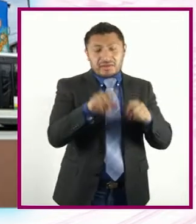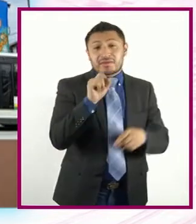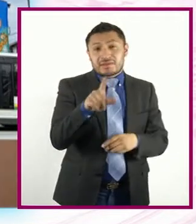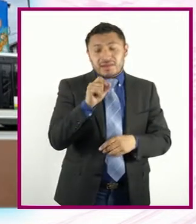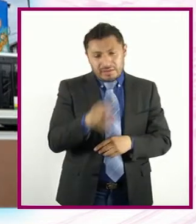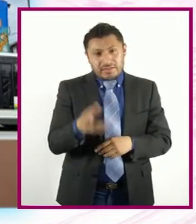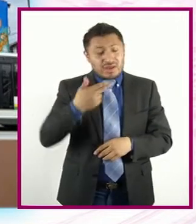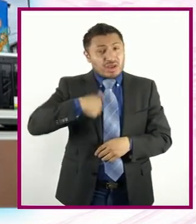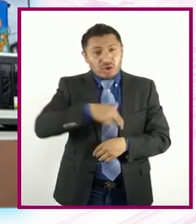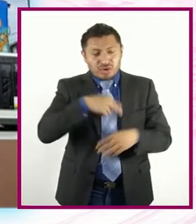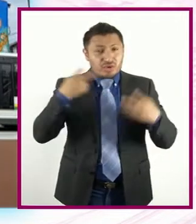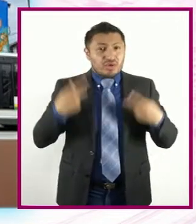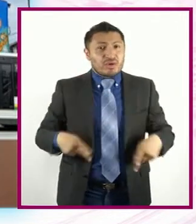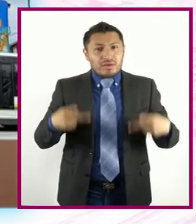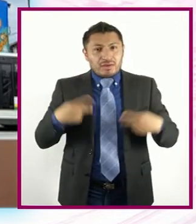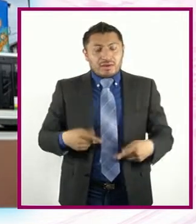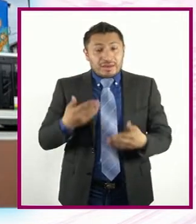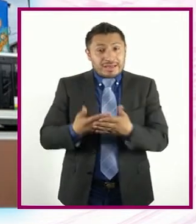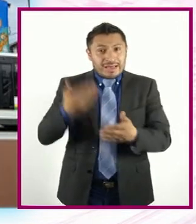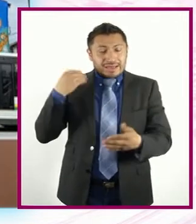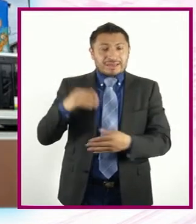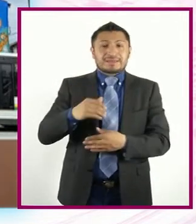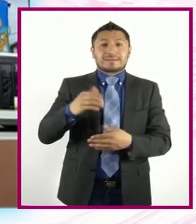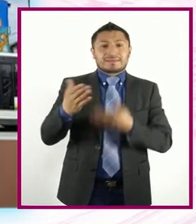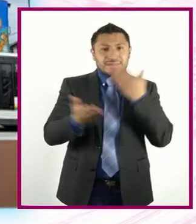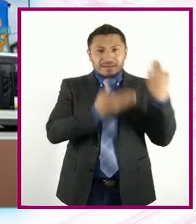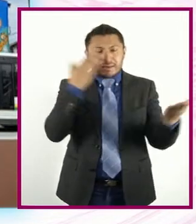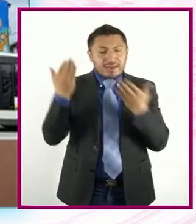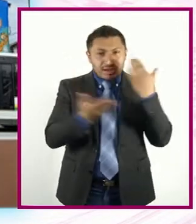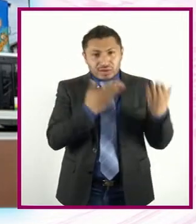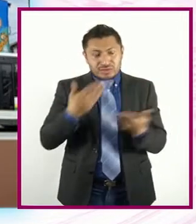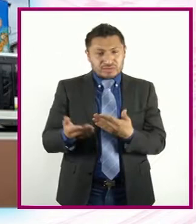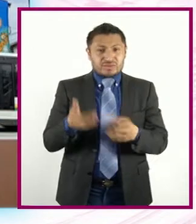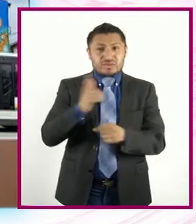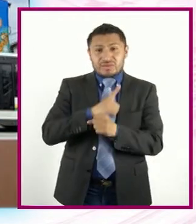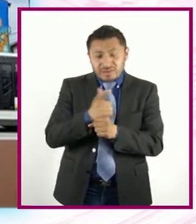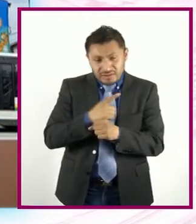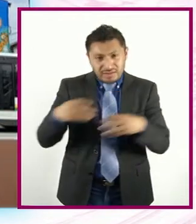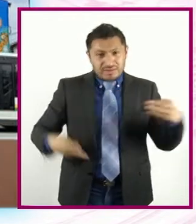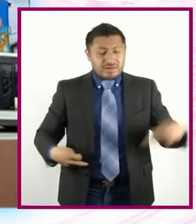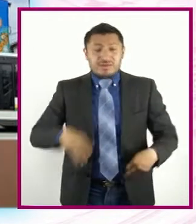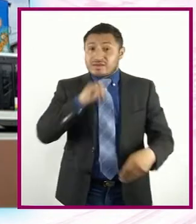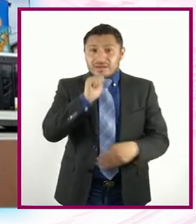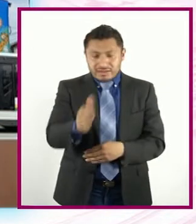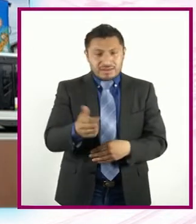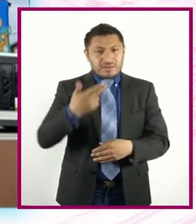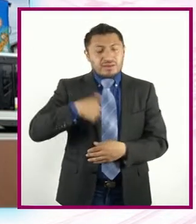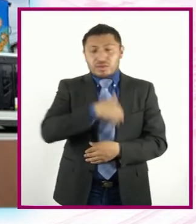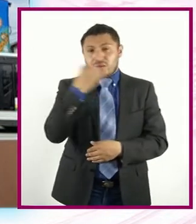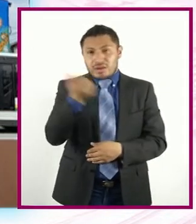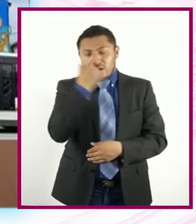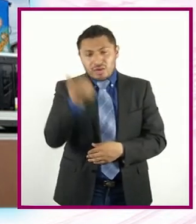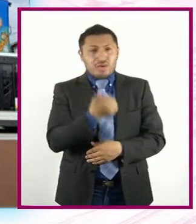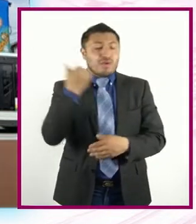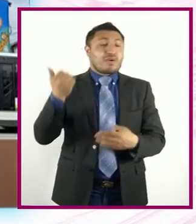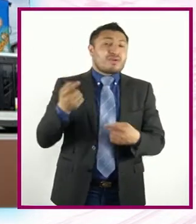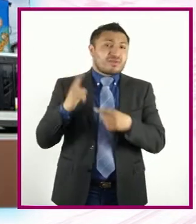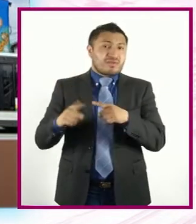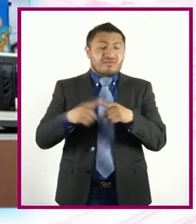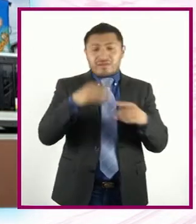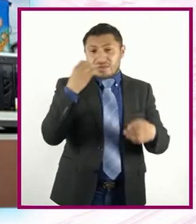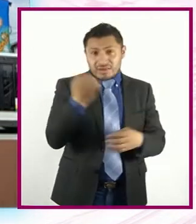Es que son personas Que no Han estudiado teatro Es decir Son estudiantes De colegio Son estudiantes De